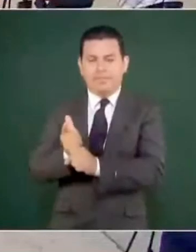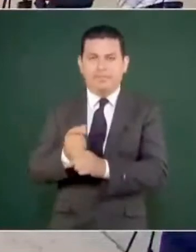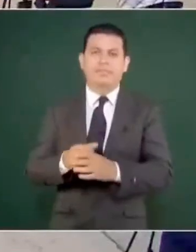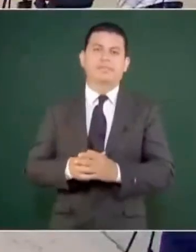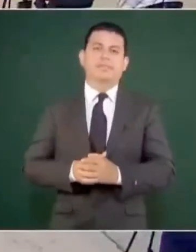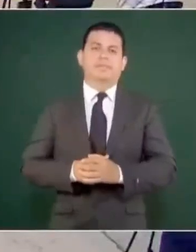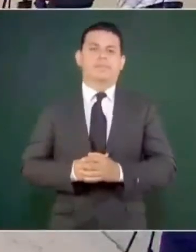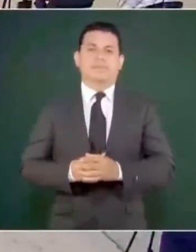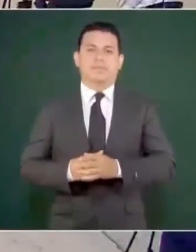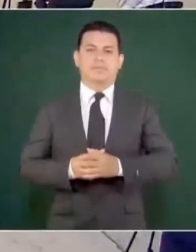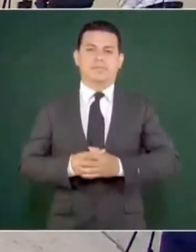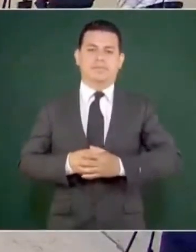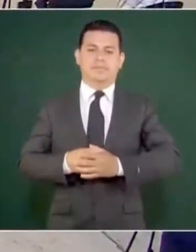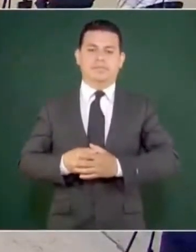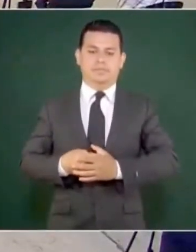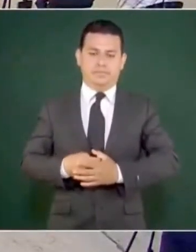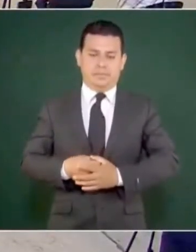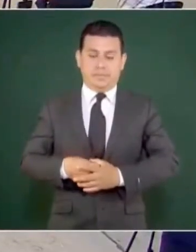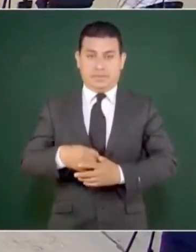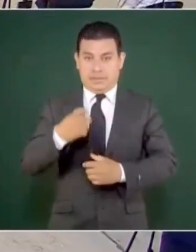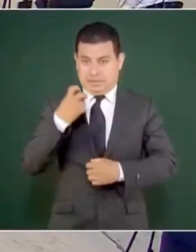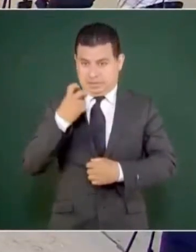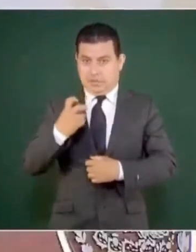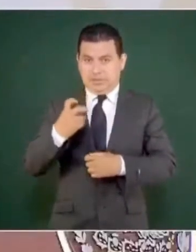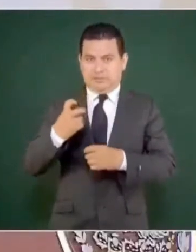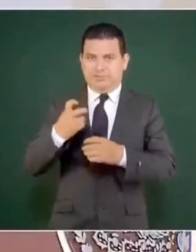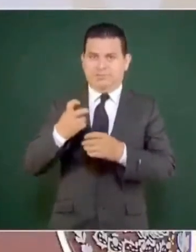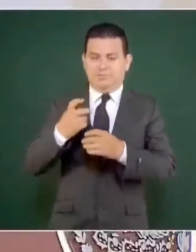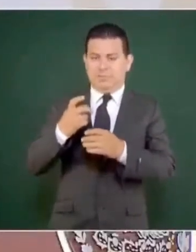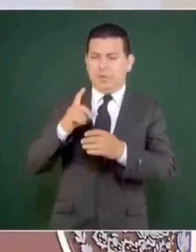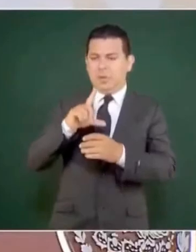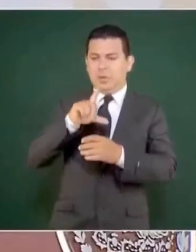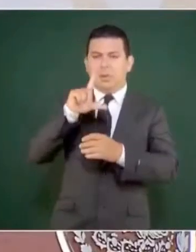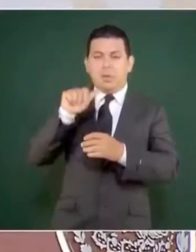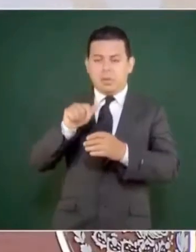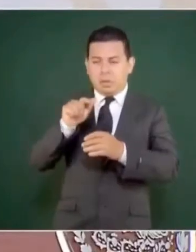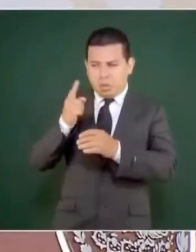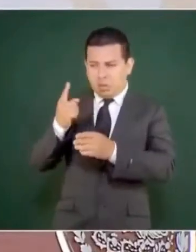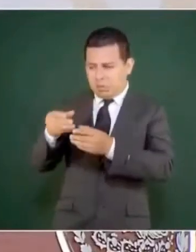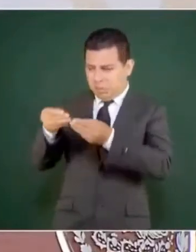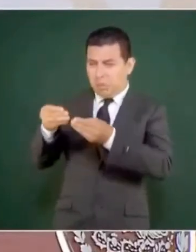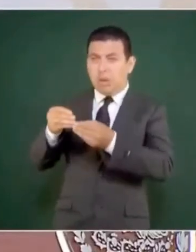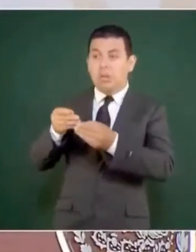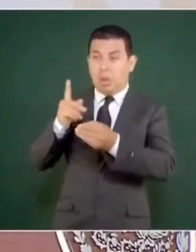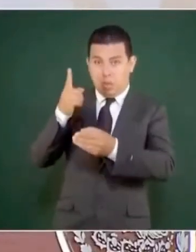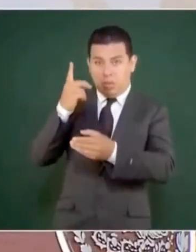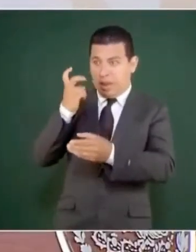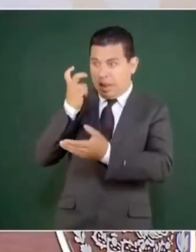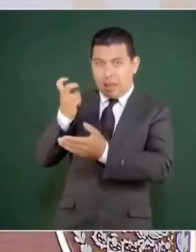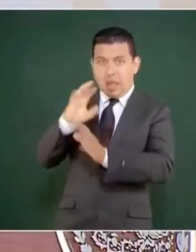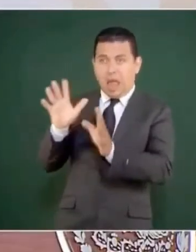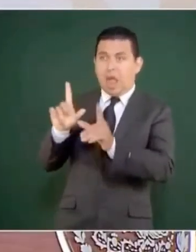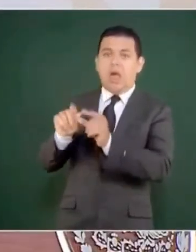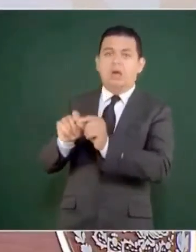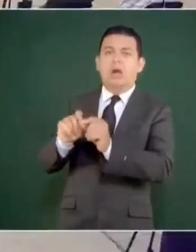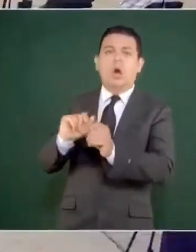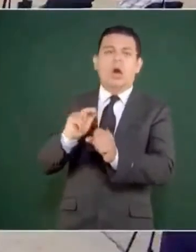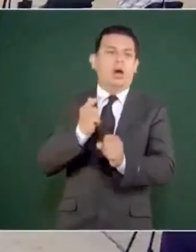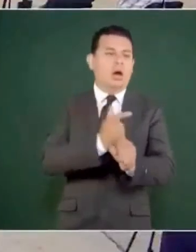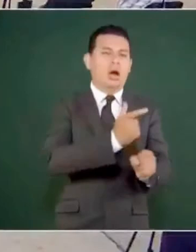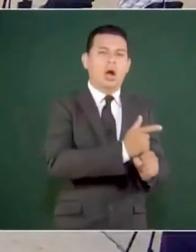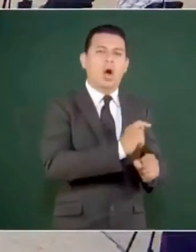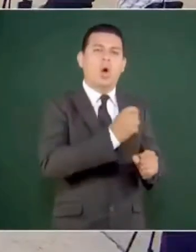ministro Aguilar, pero hay otros asuntos. ¿Saben desde